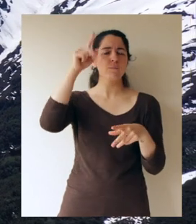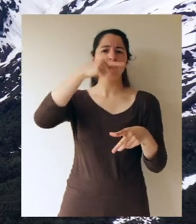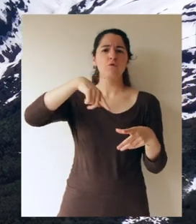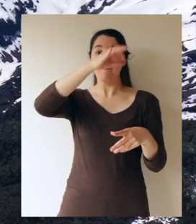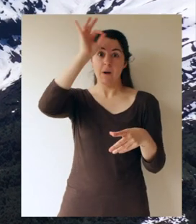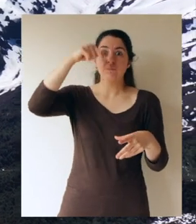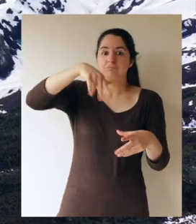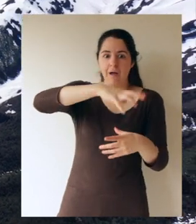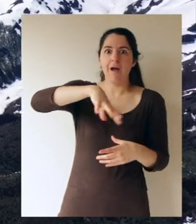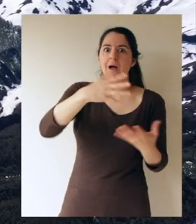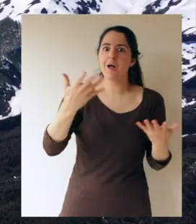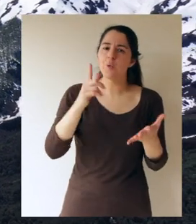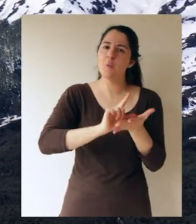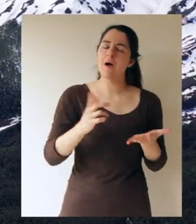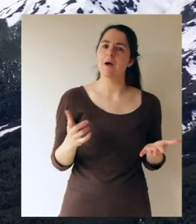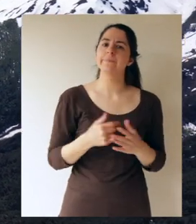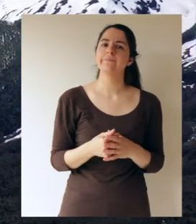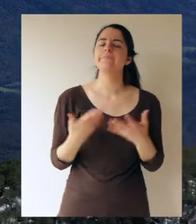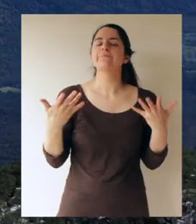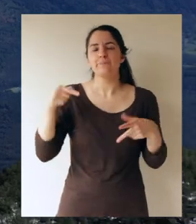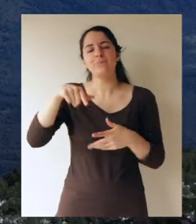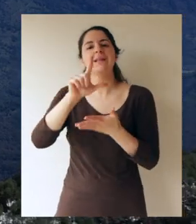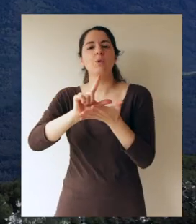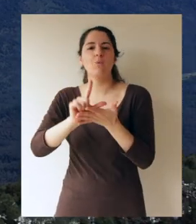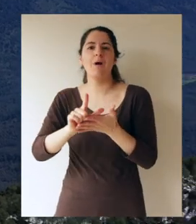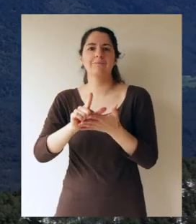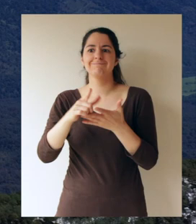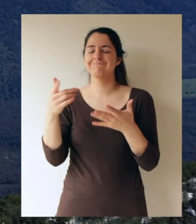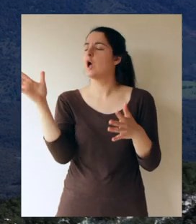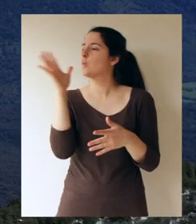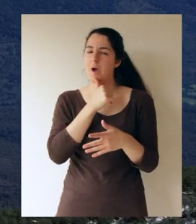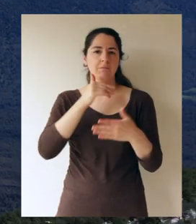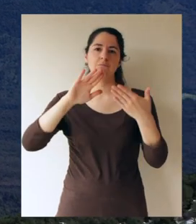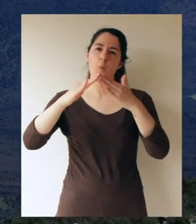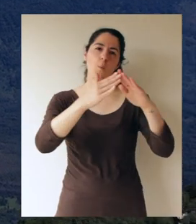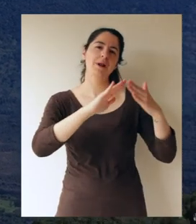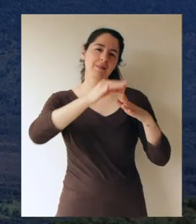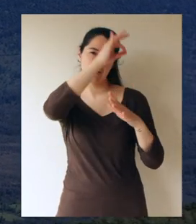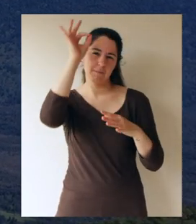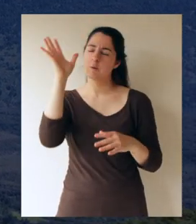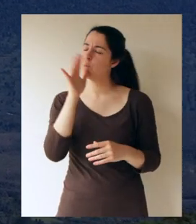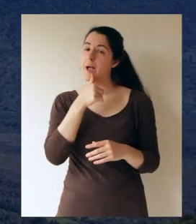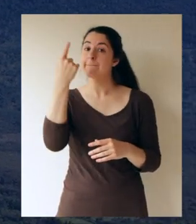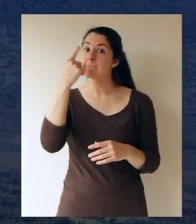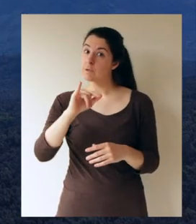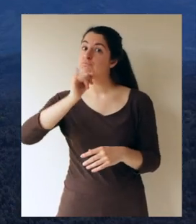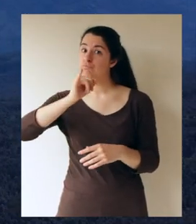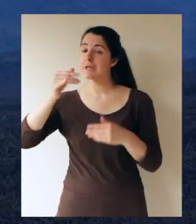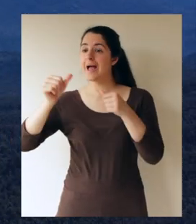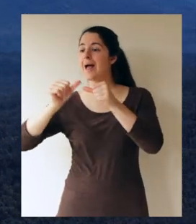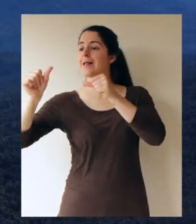sector? En este momento, en esta área de la reserva, no se encuentran comunidades indígenas, pero sí para las comunidades